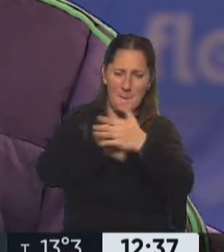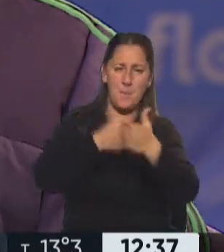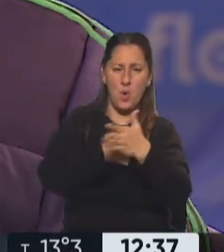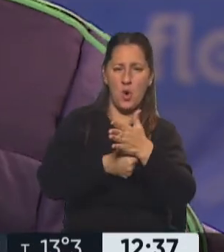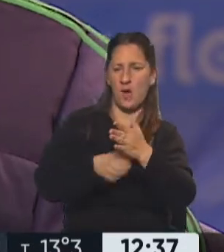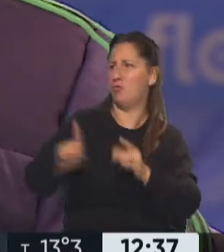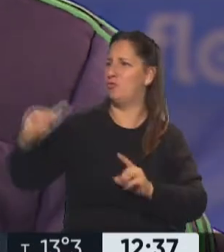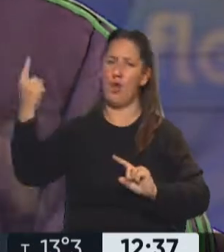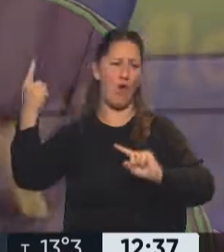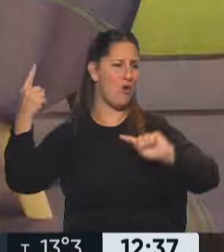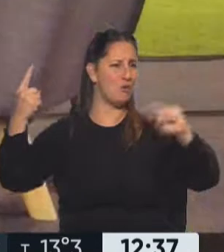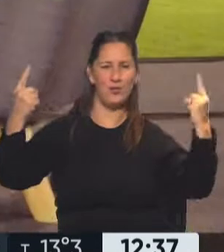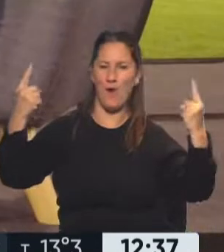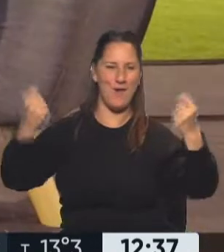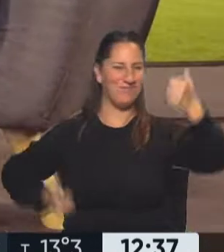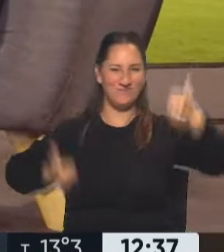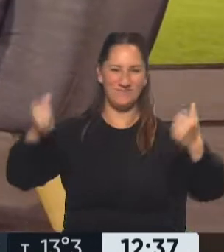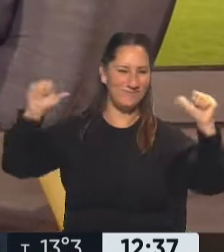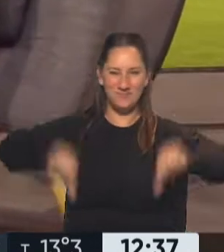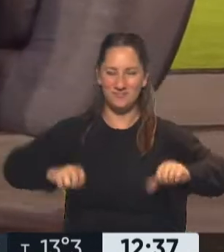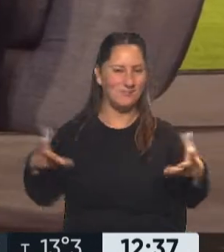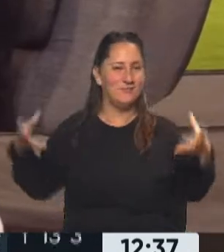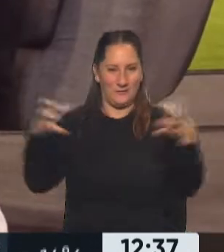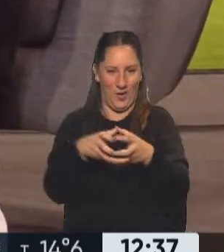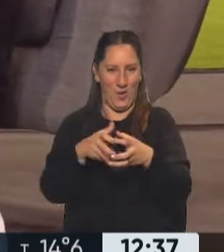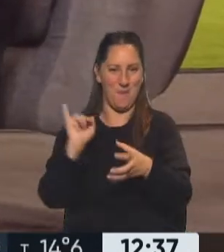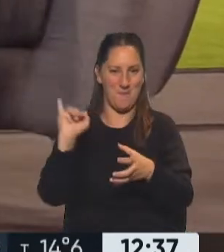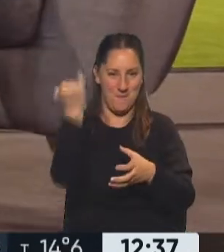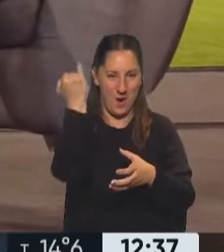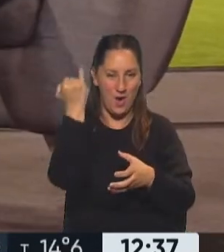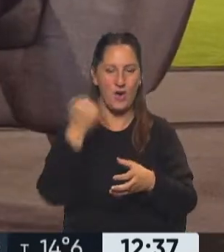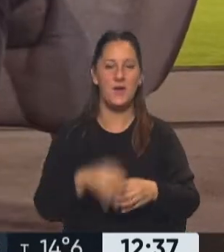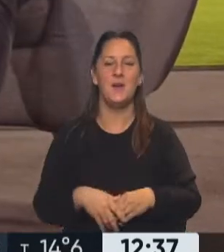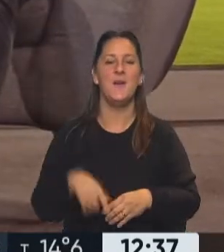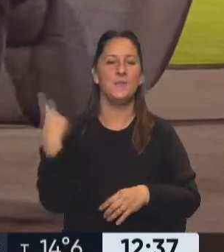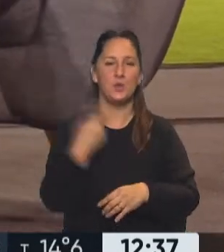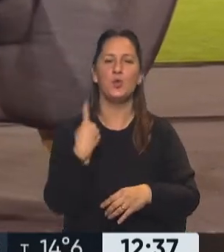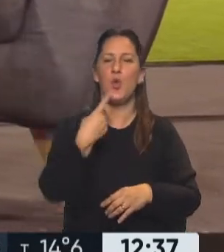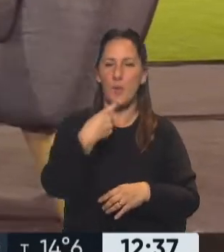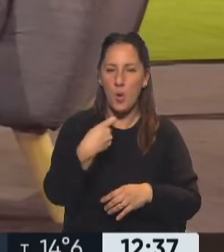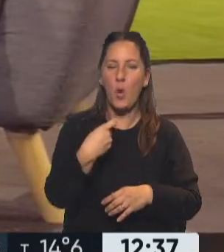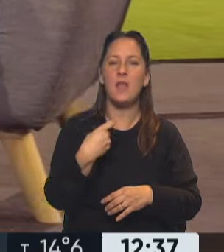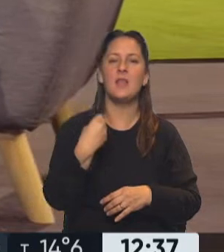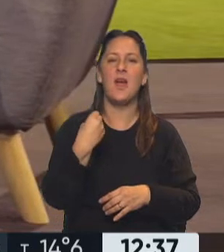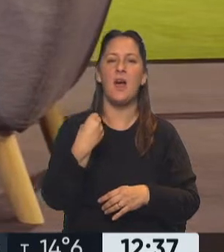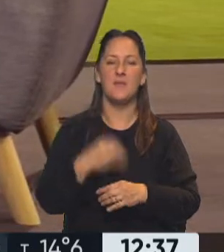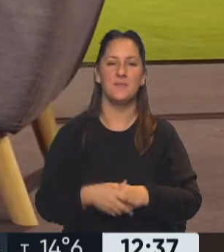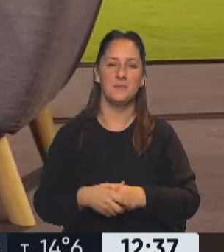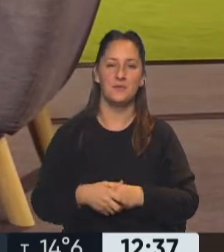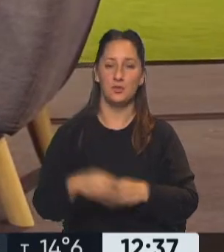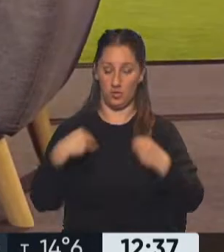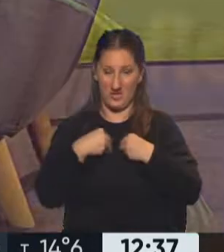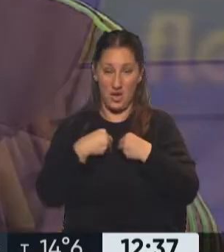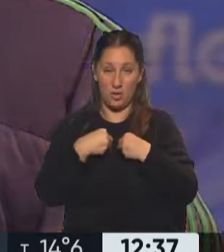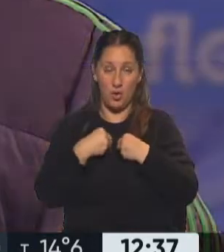y yo estoy del otro lado a ver si la muevo antes que vos. No tiene sentido alguno. Y nosotros nos dimos cuenta de eso. Nos dimos cuenta que, lo que siento